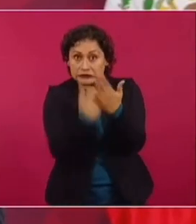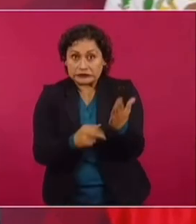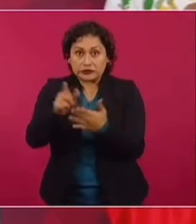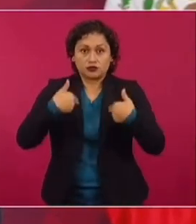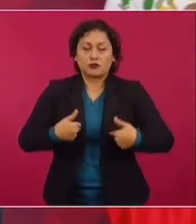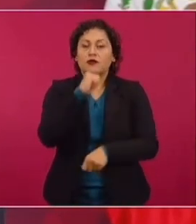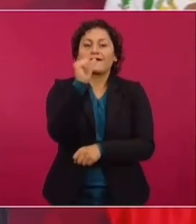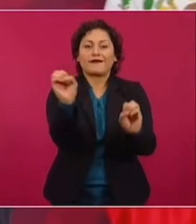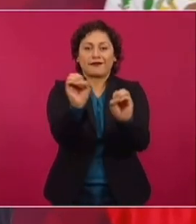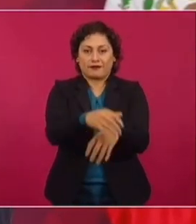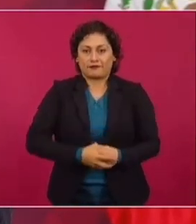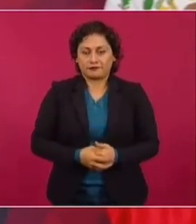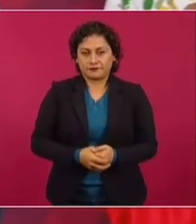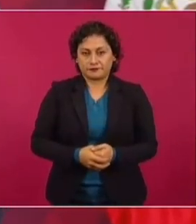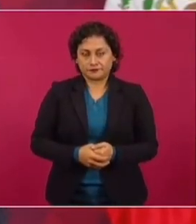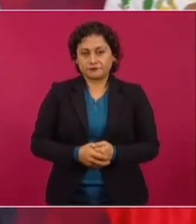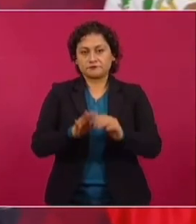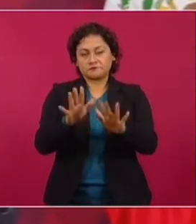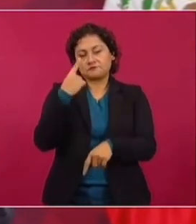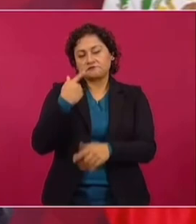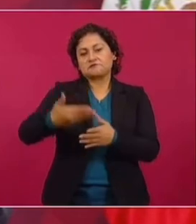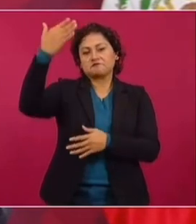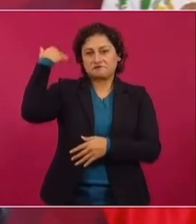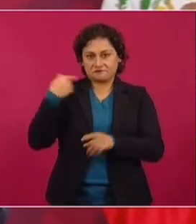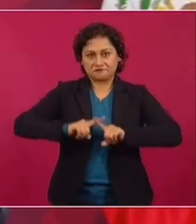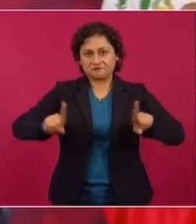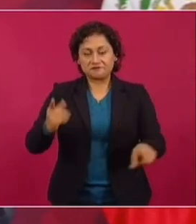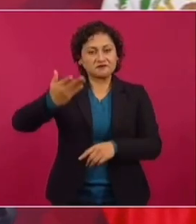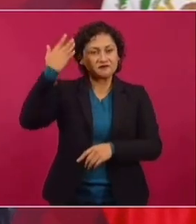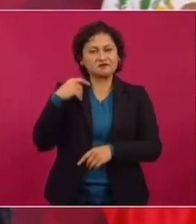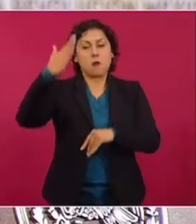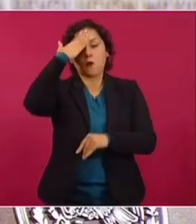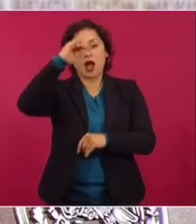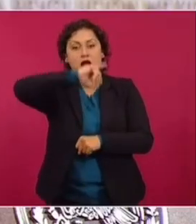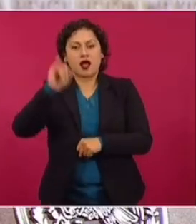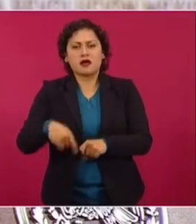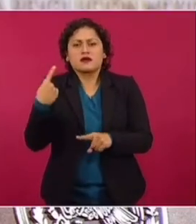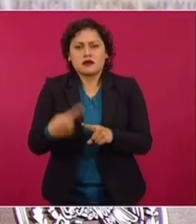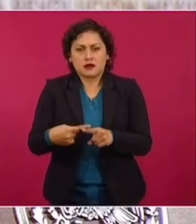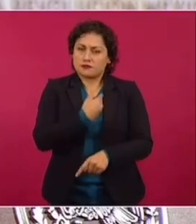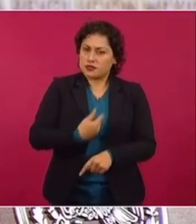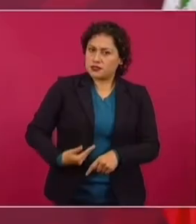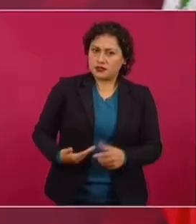No hay, como antes, crímenes de Estado. Otros,